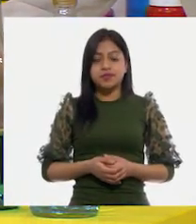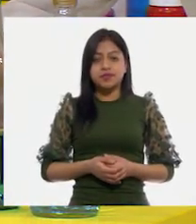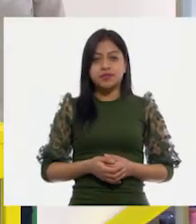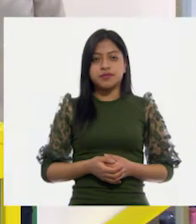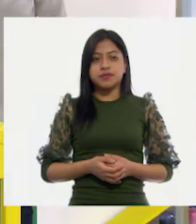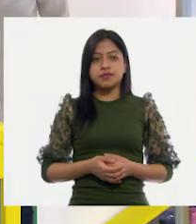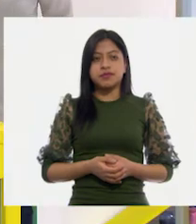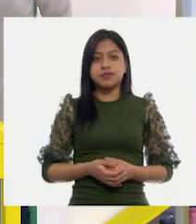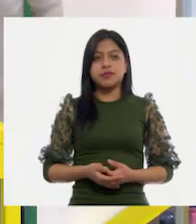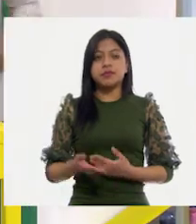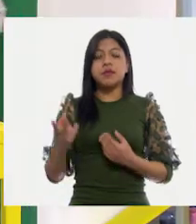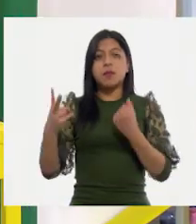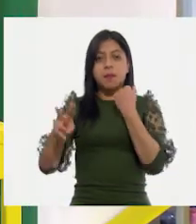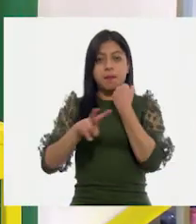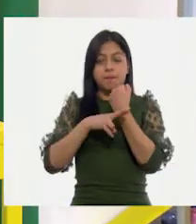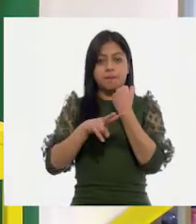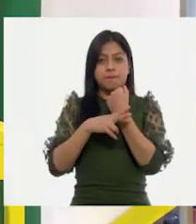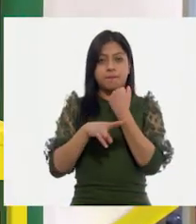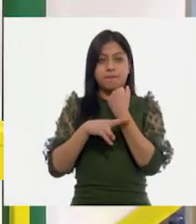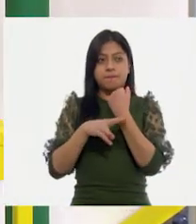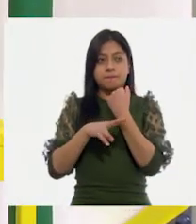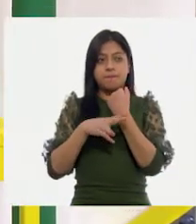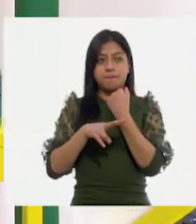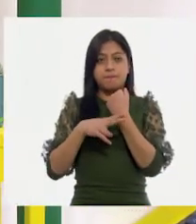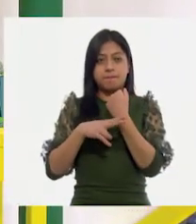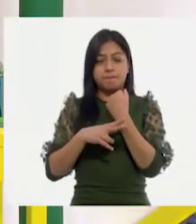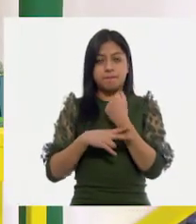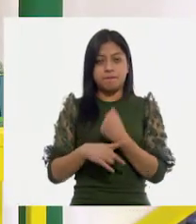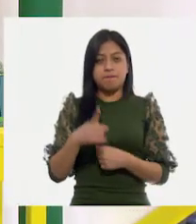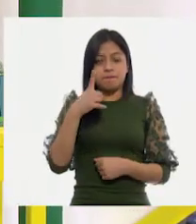El primer vaso. El primer vaso. Vamos a ver. El primer chance.